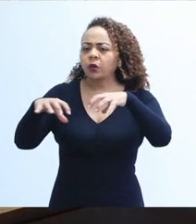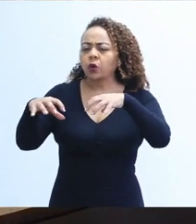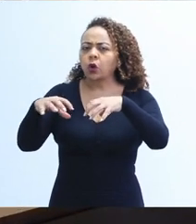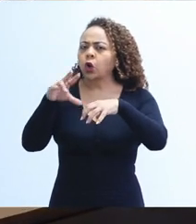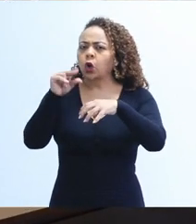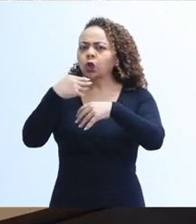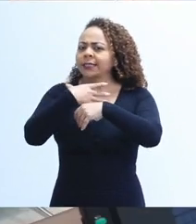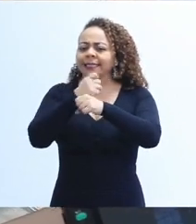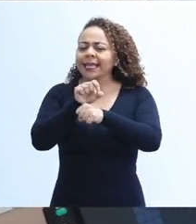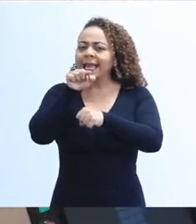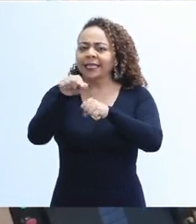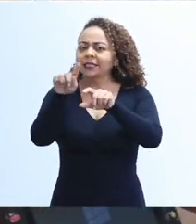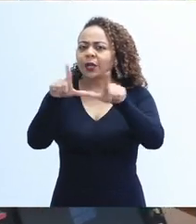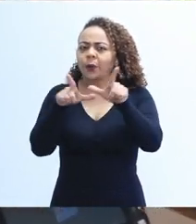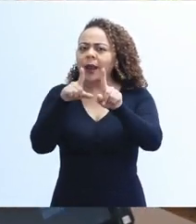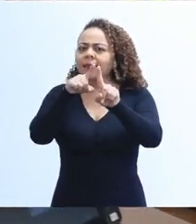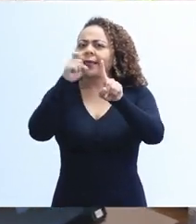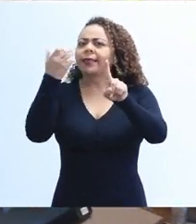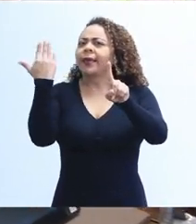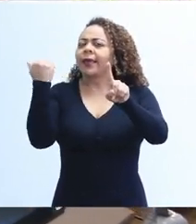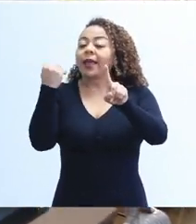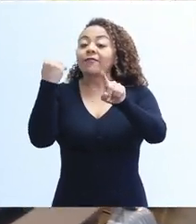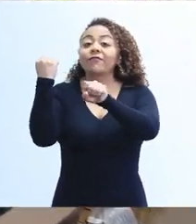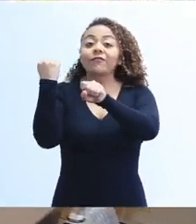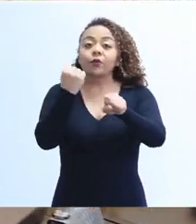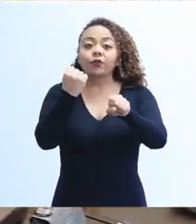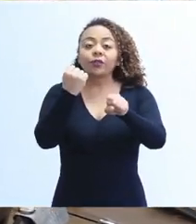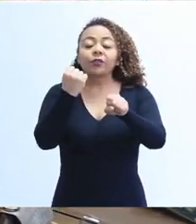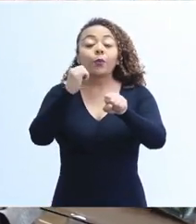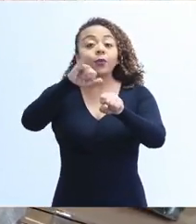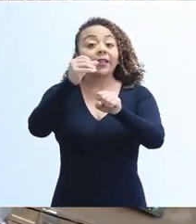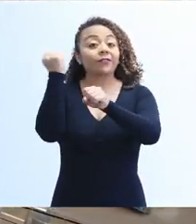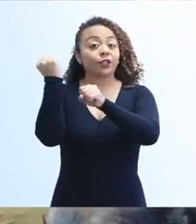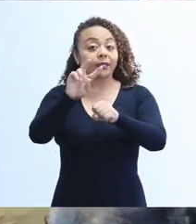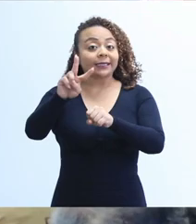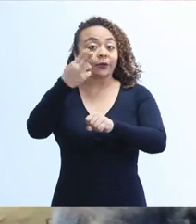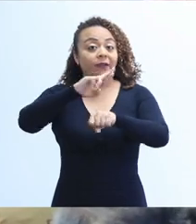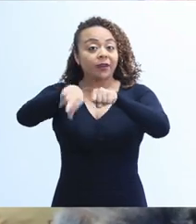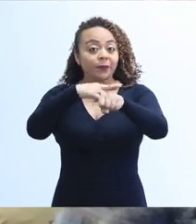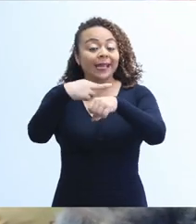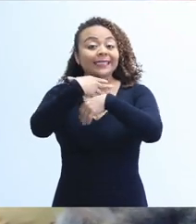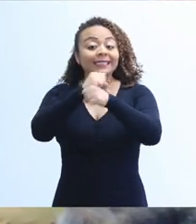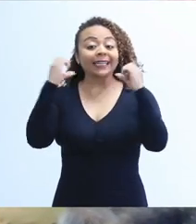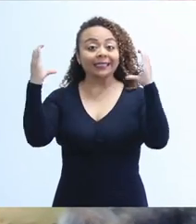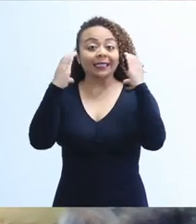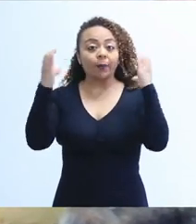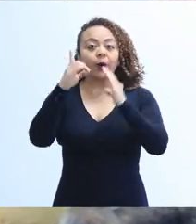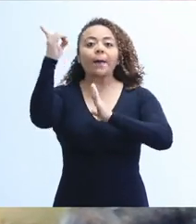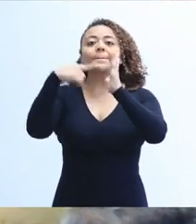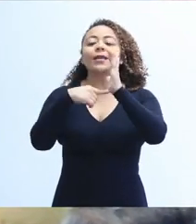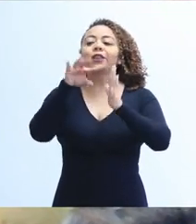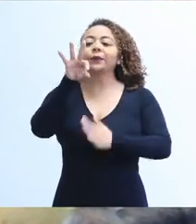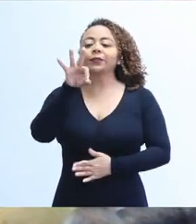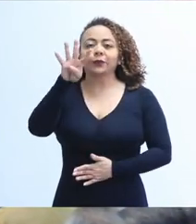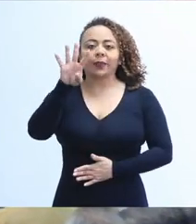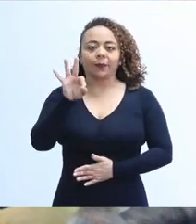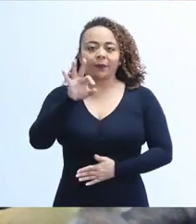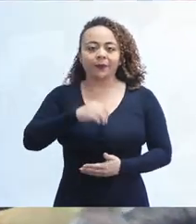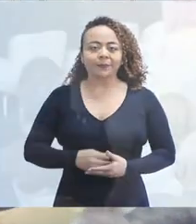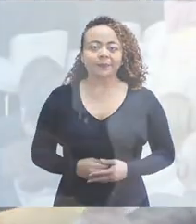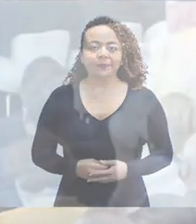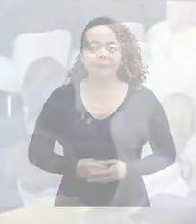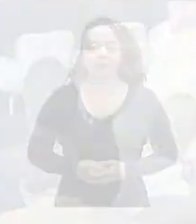no se llevaba a cabo en ese lugar desde que la Junta Fundadora de la Segunda República realizara la ceremonia en 1949.